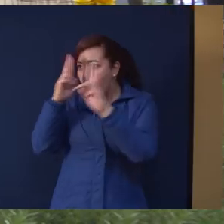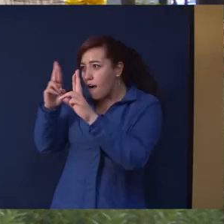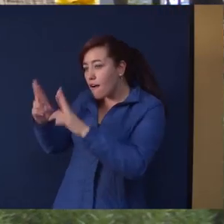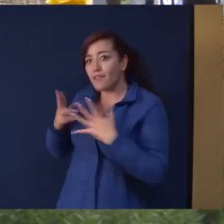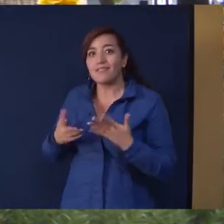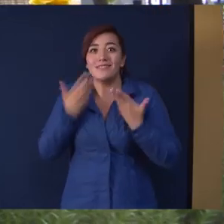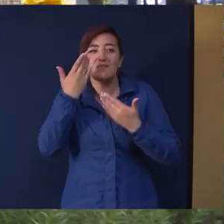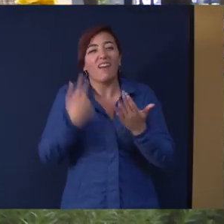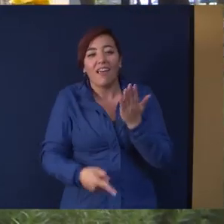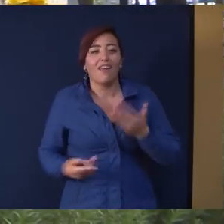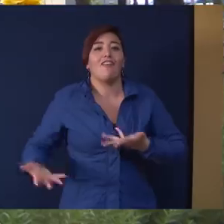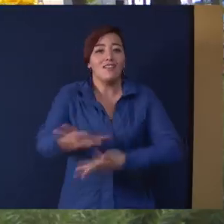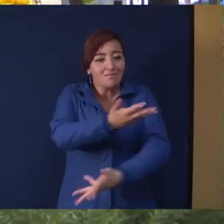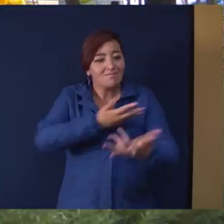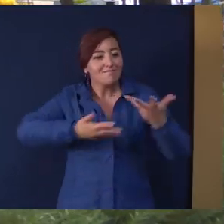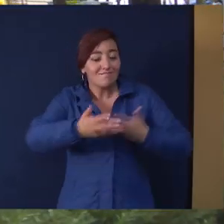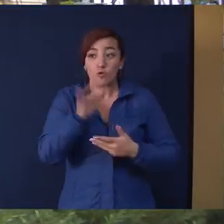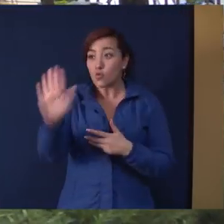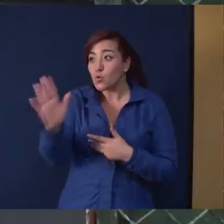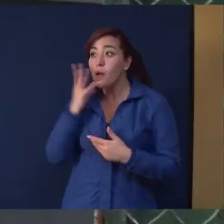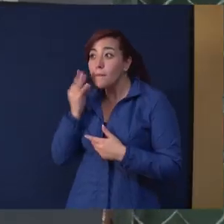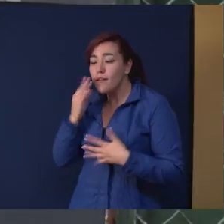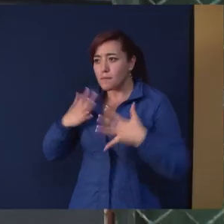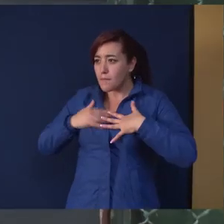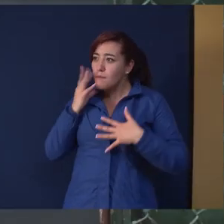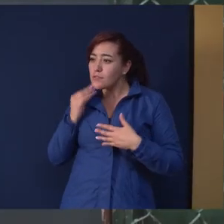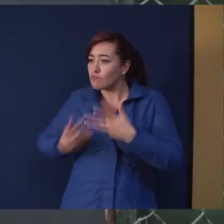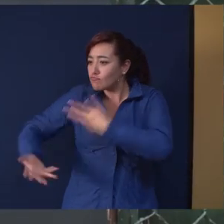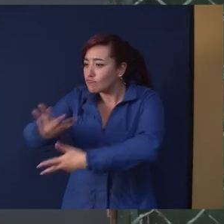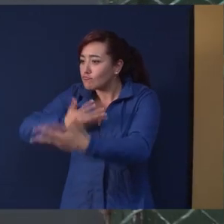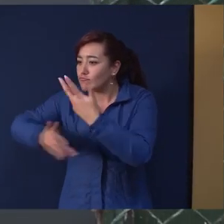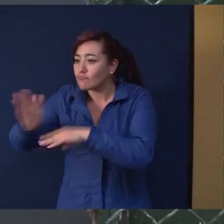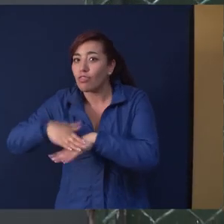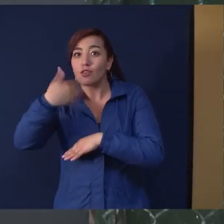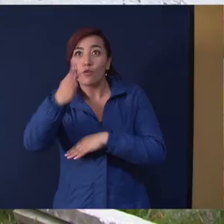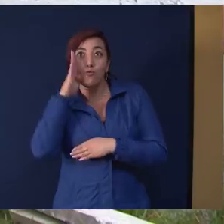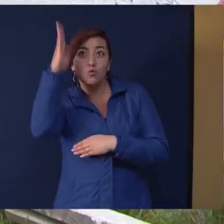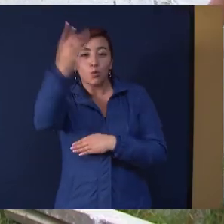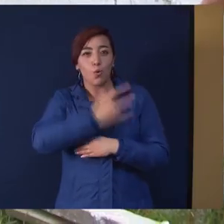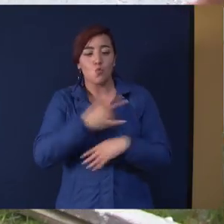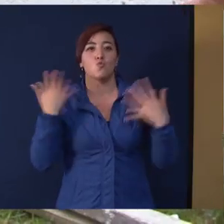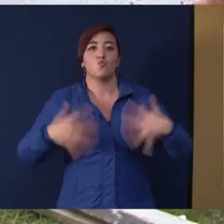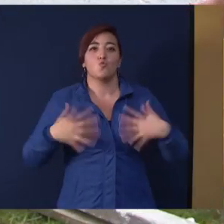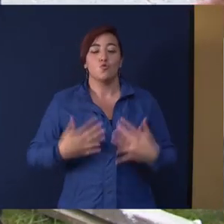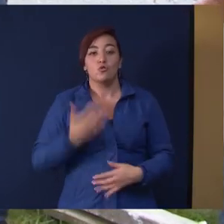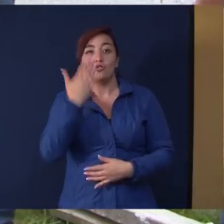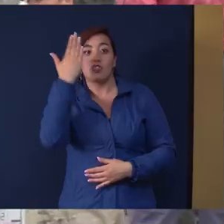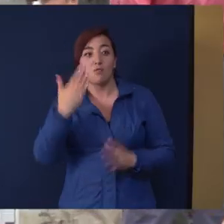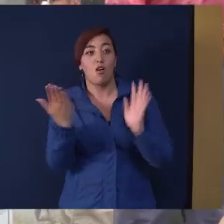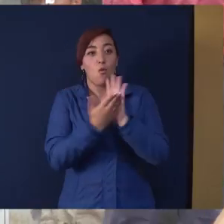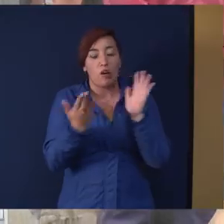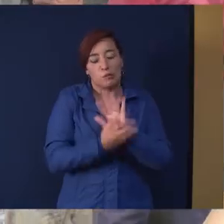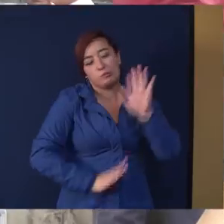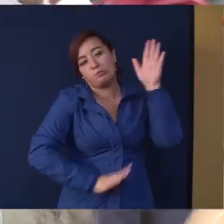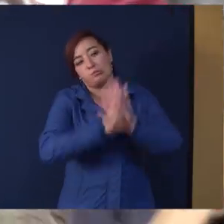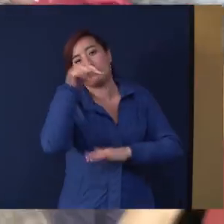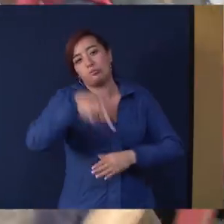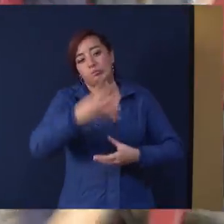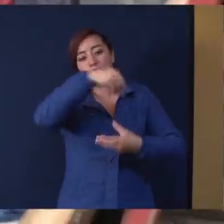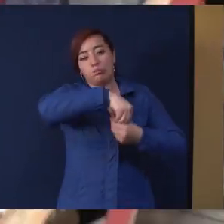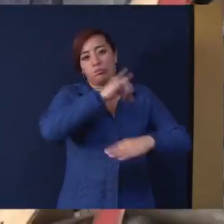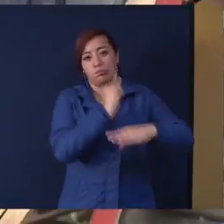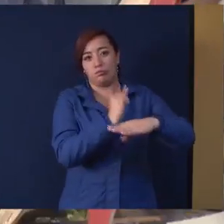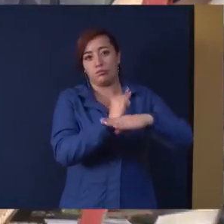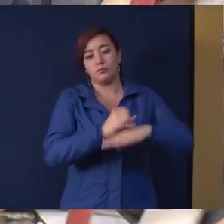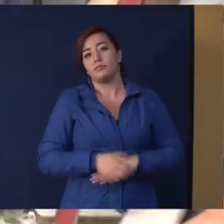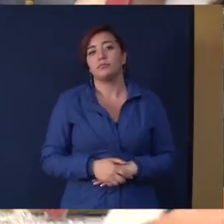nos permite compartir experiencias y momentos que van a ser claves para el futuro de la universidad y de la educación en esta